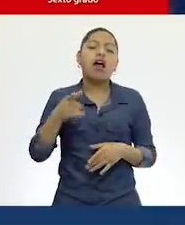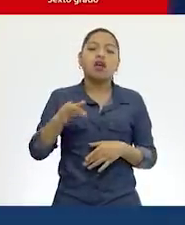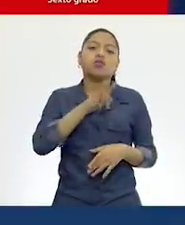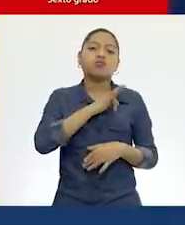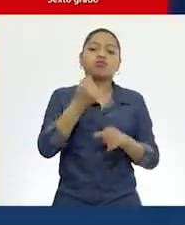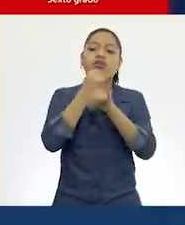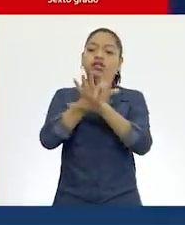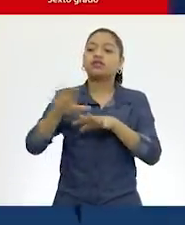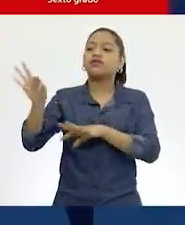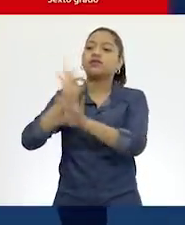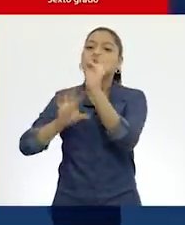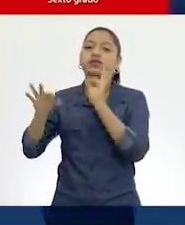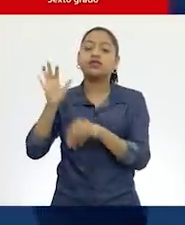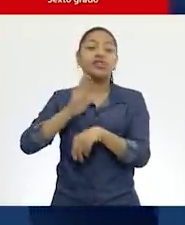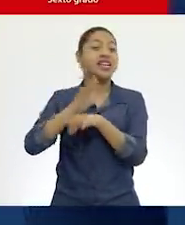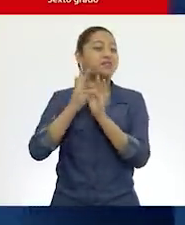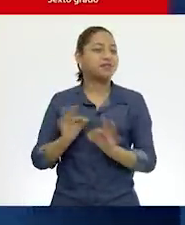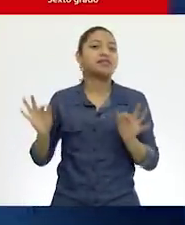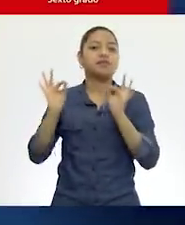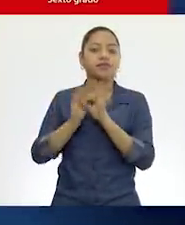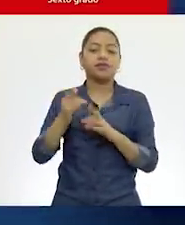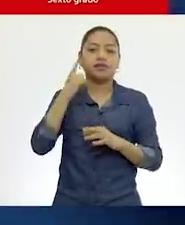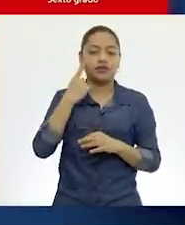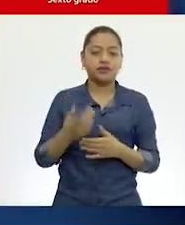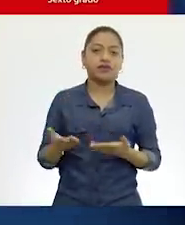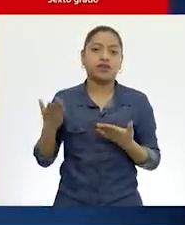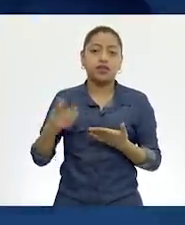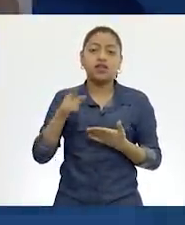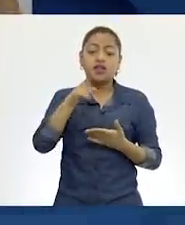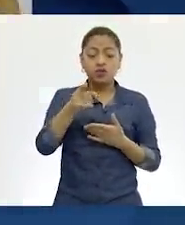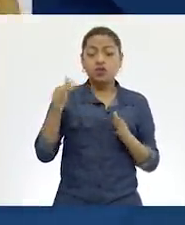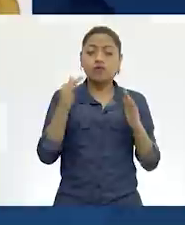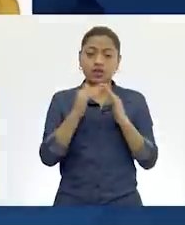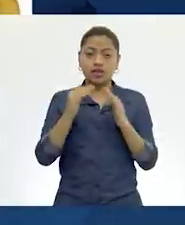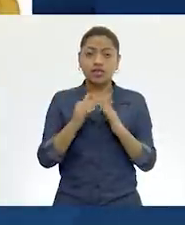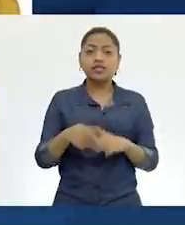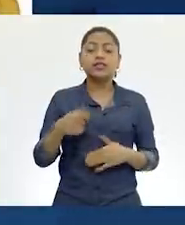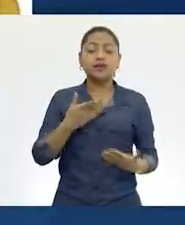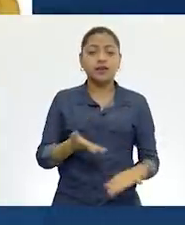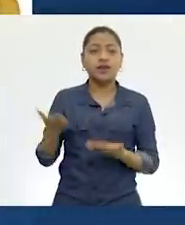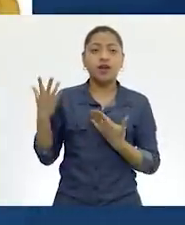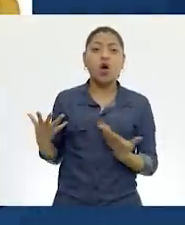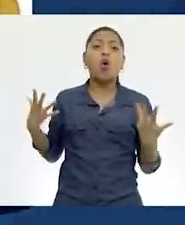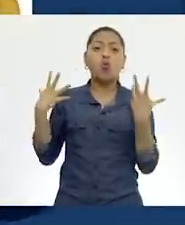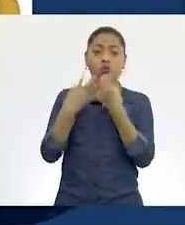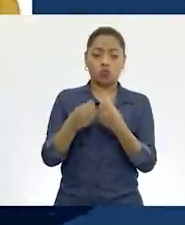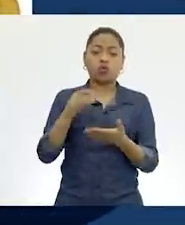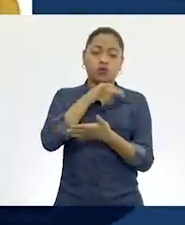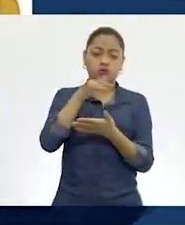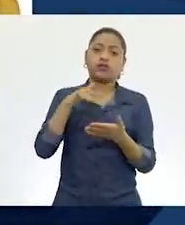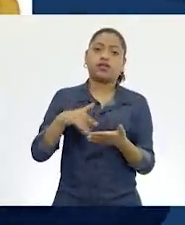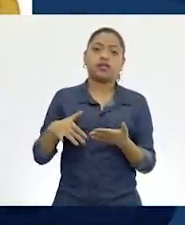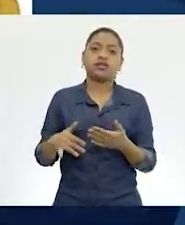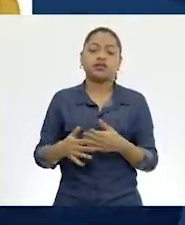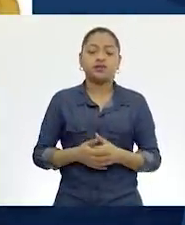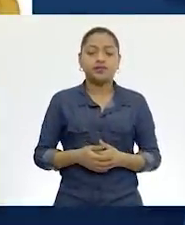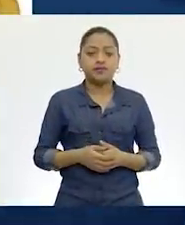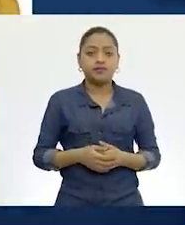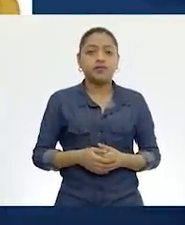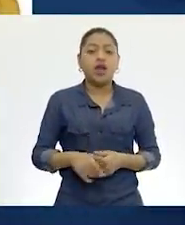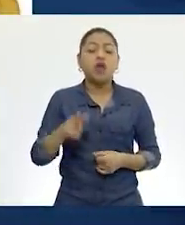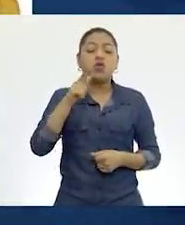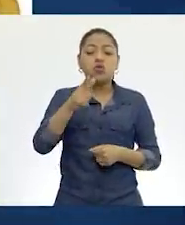nuestra entrevista. Y te voy a pedir que en casa sigas la lectura conmigo y si